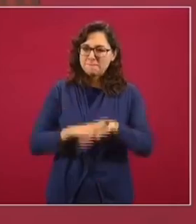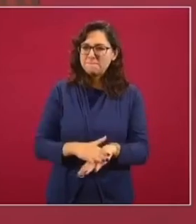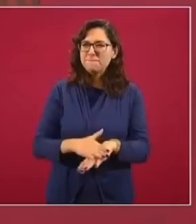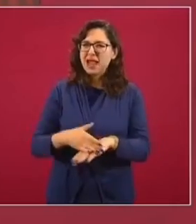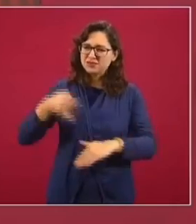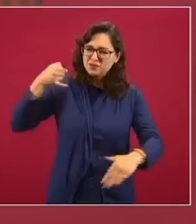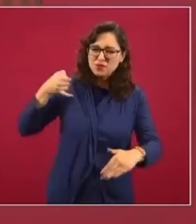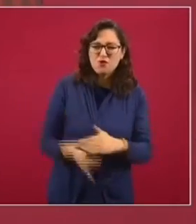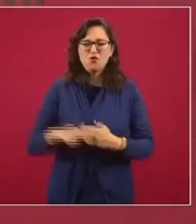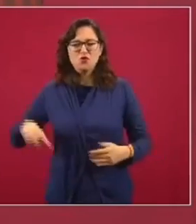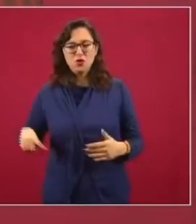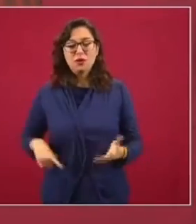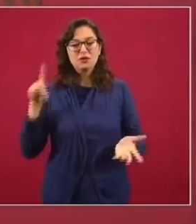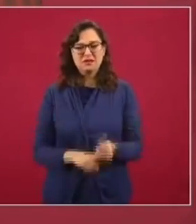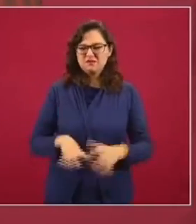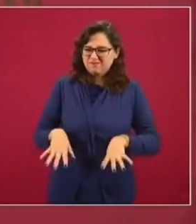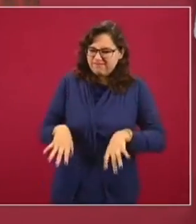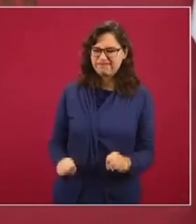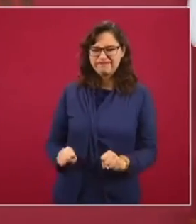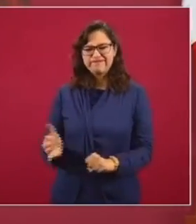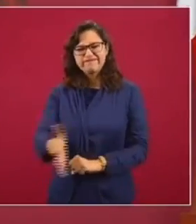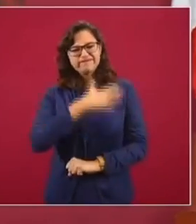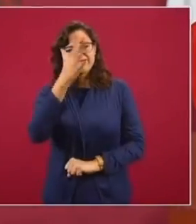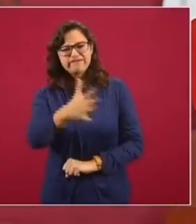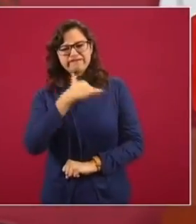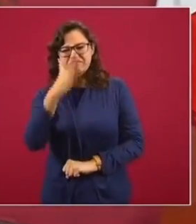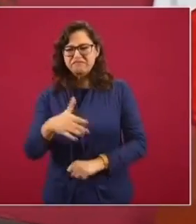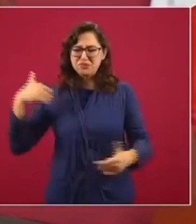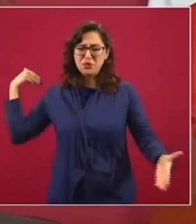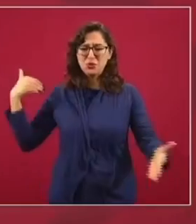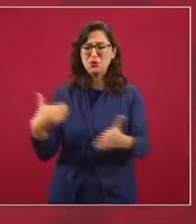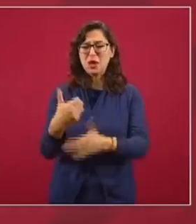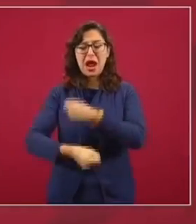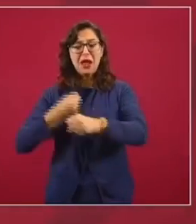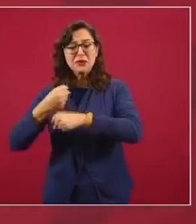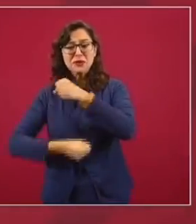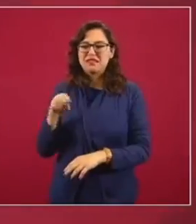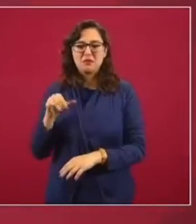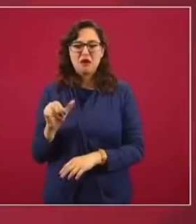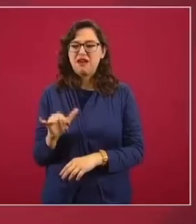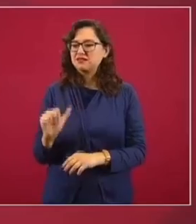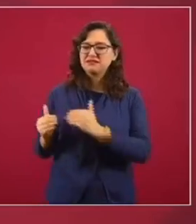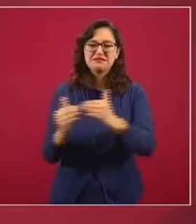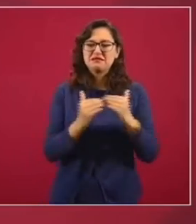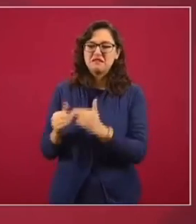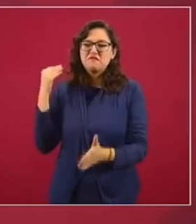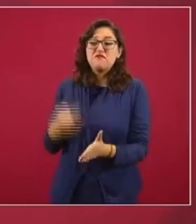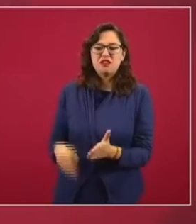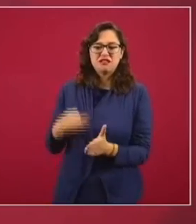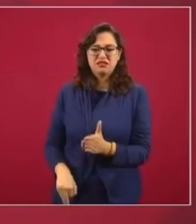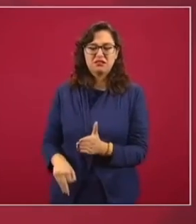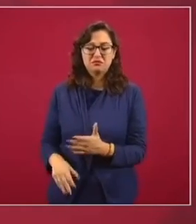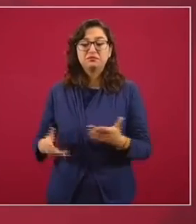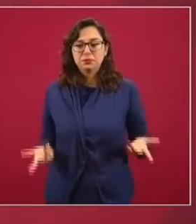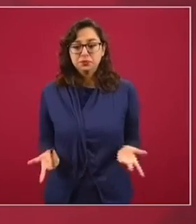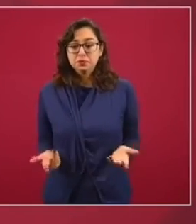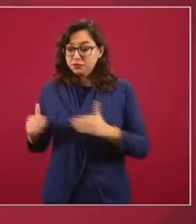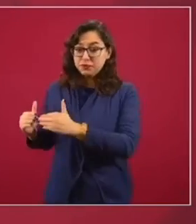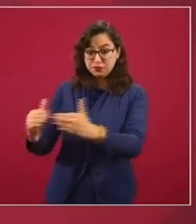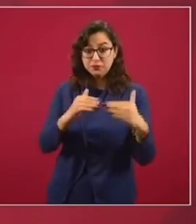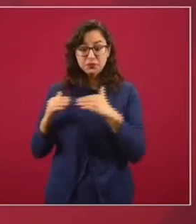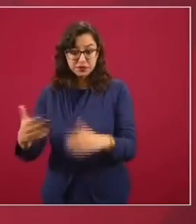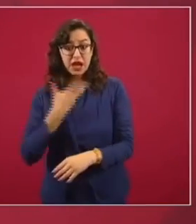en el gobierno, pudo echar raíces en el gobierno, por la falta de democracia. Cuando hay democracia, nadie